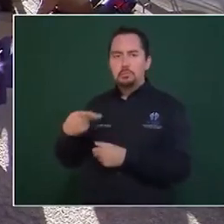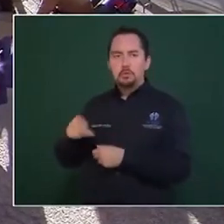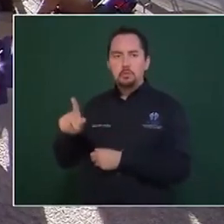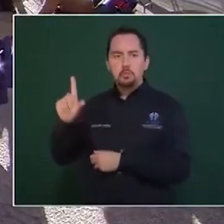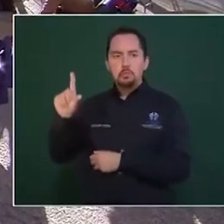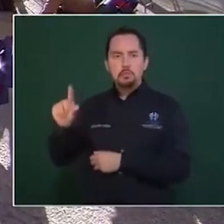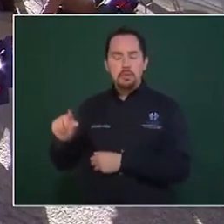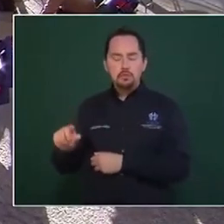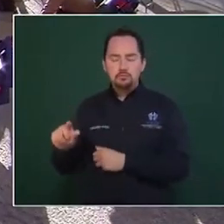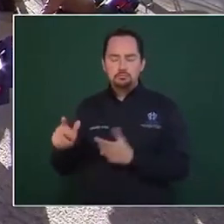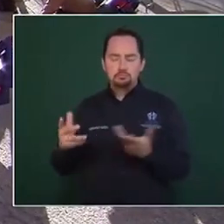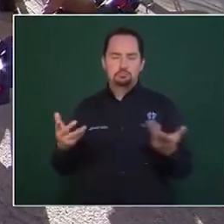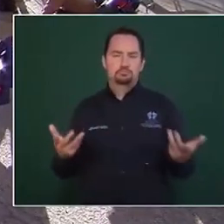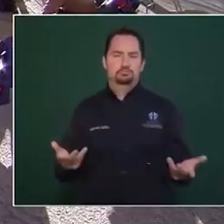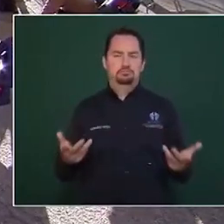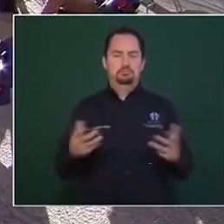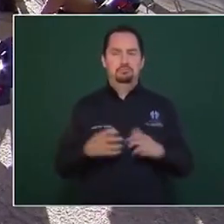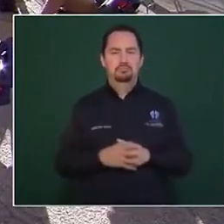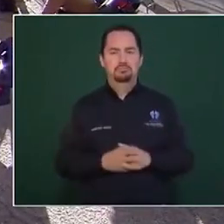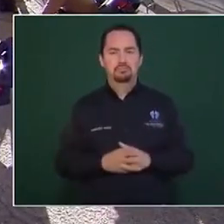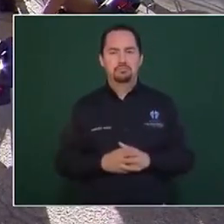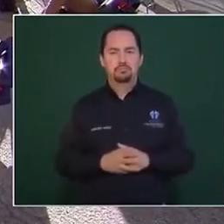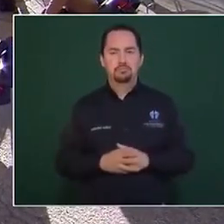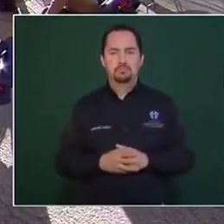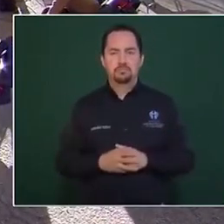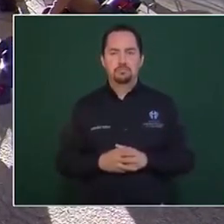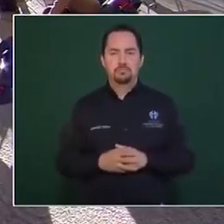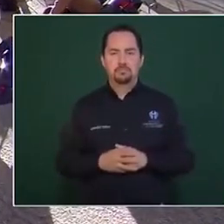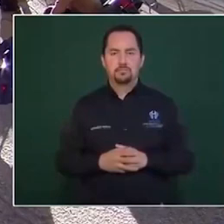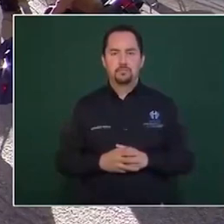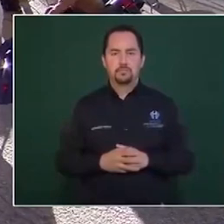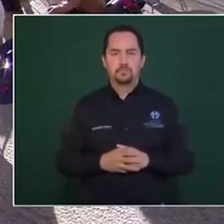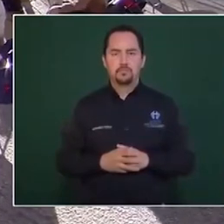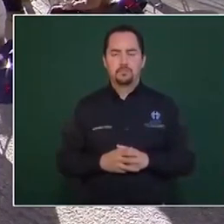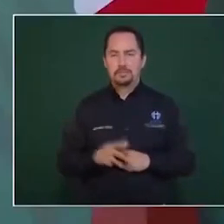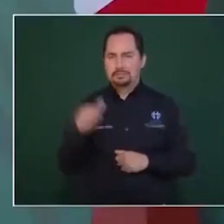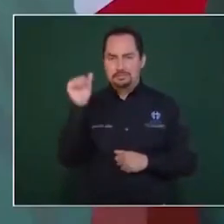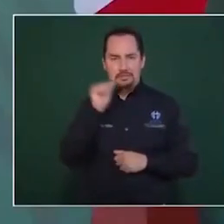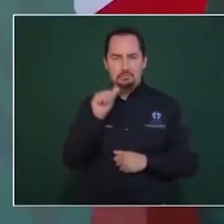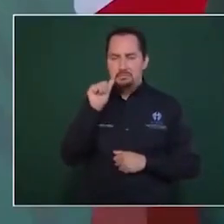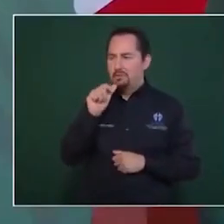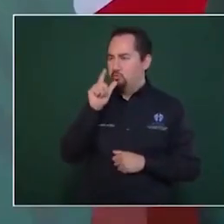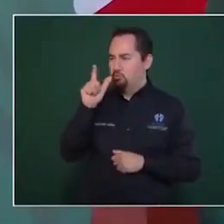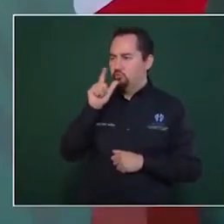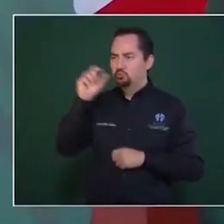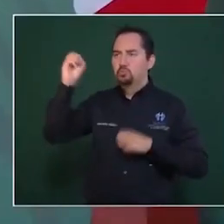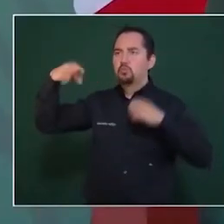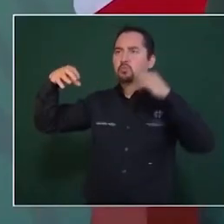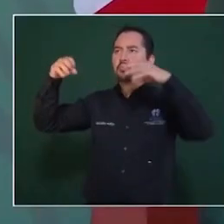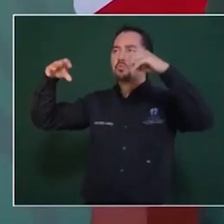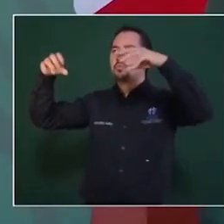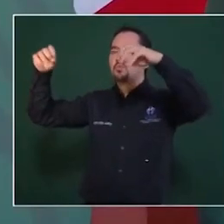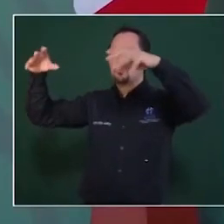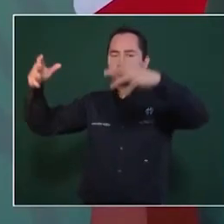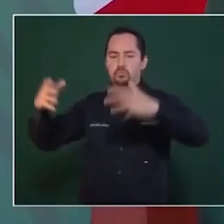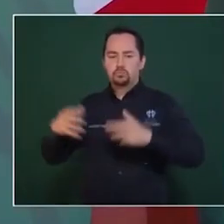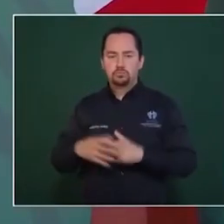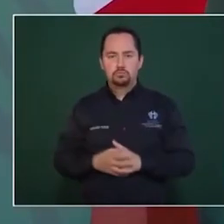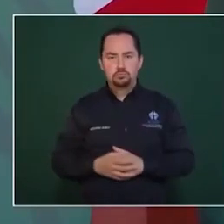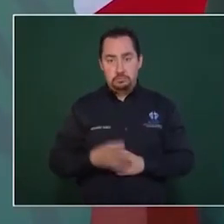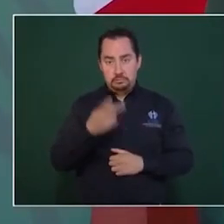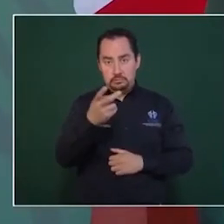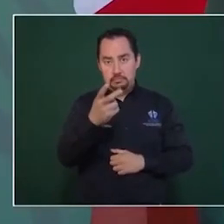sus centros comerciales alumbrados como si fuese de día. Bueno, eso